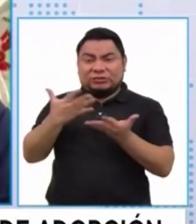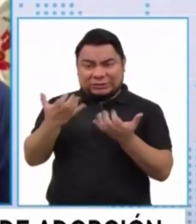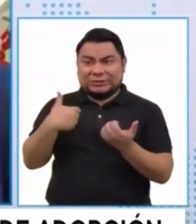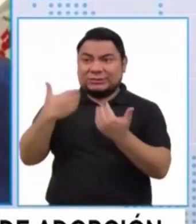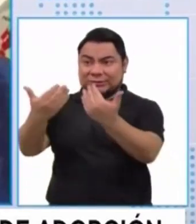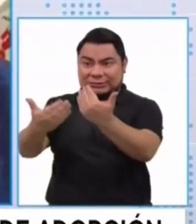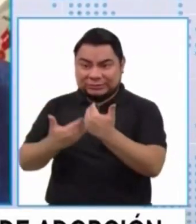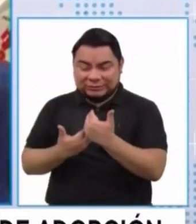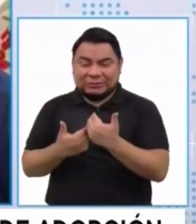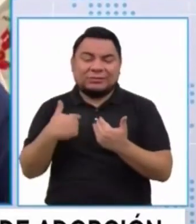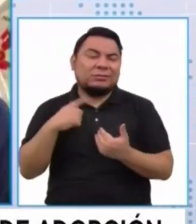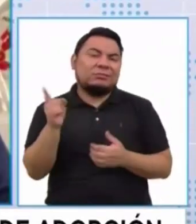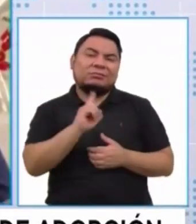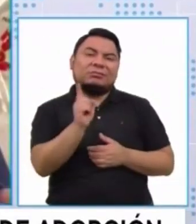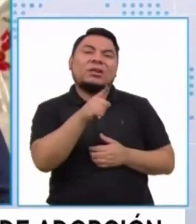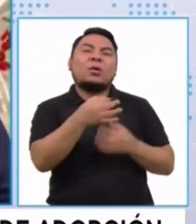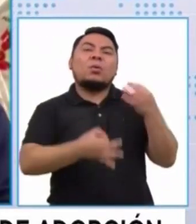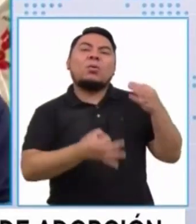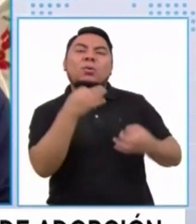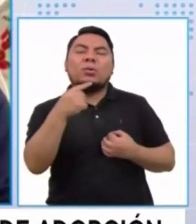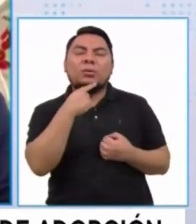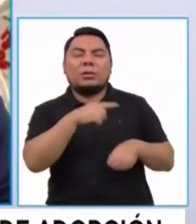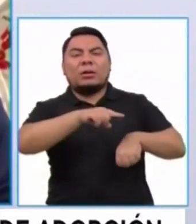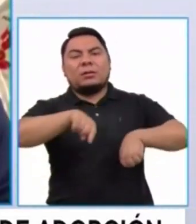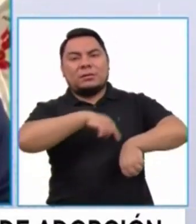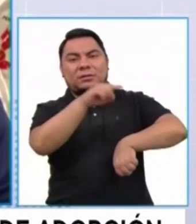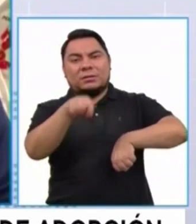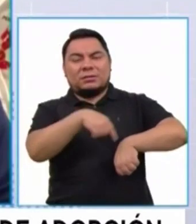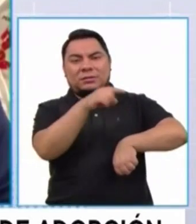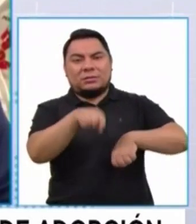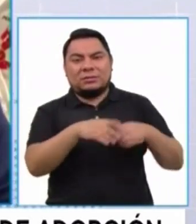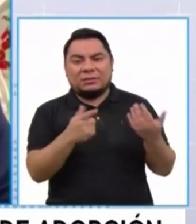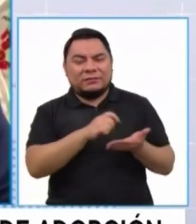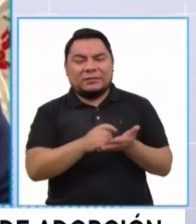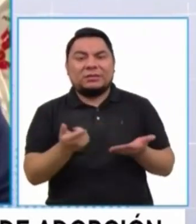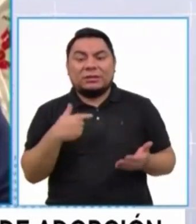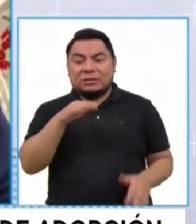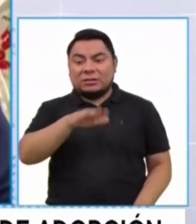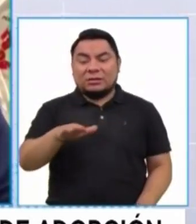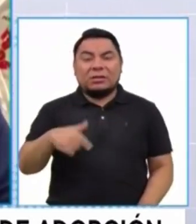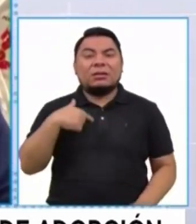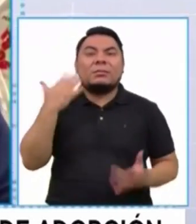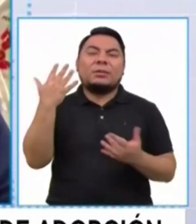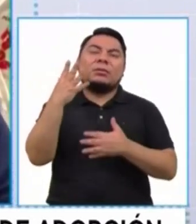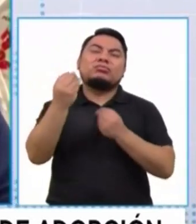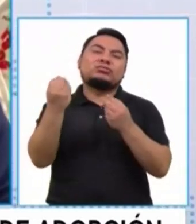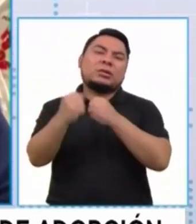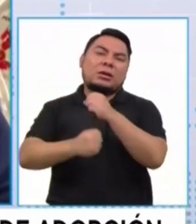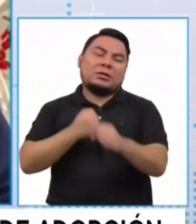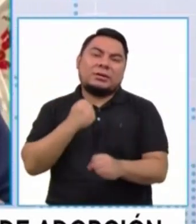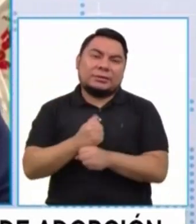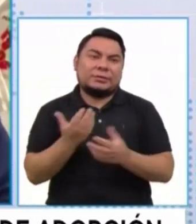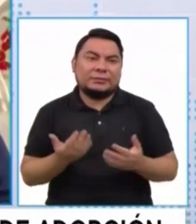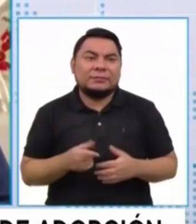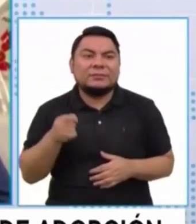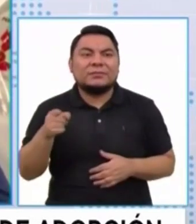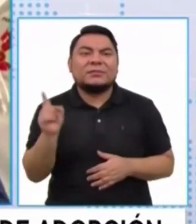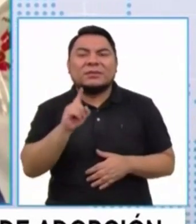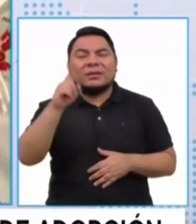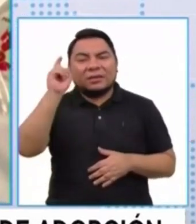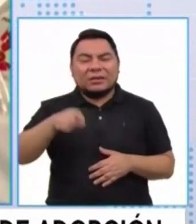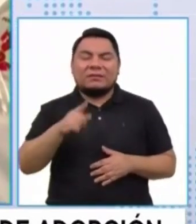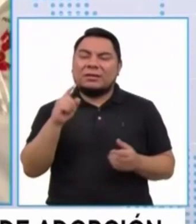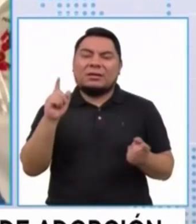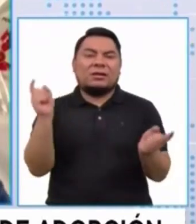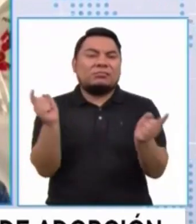quieren tener hijos, y la verdad que los niños esperan muchos años. Entonces, eso lo